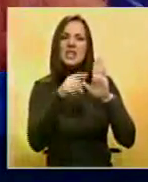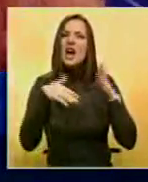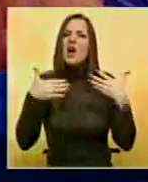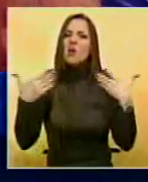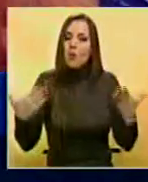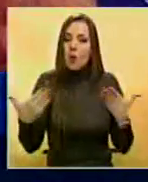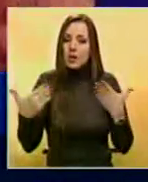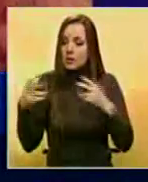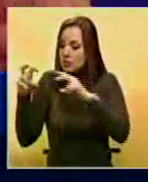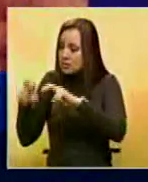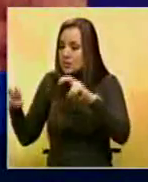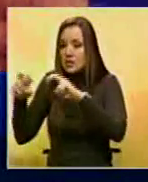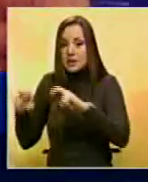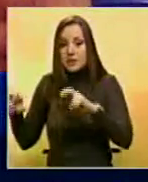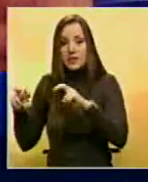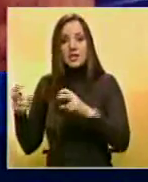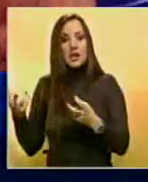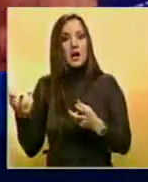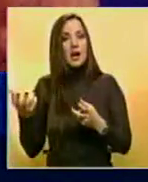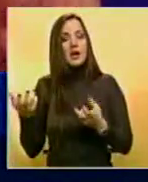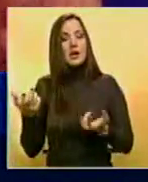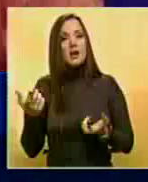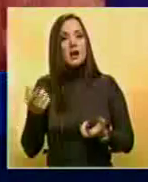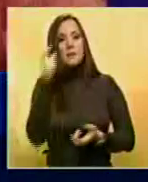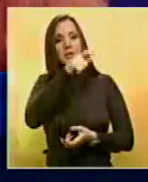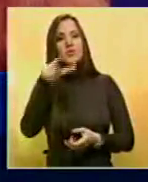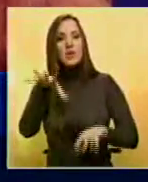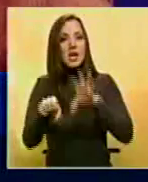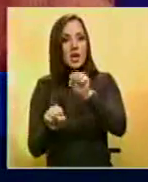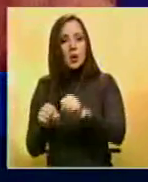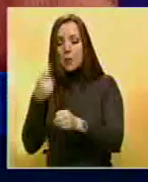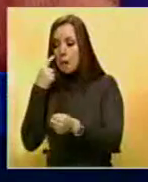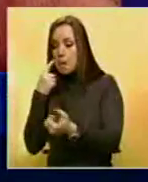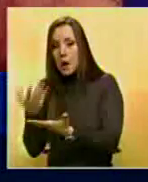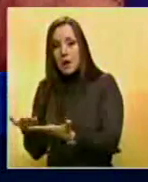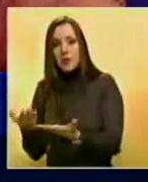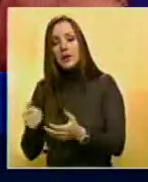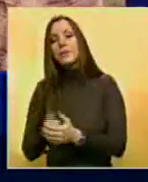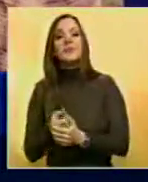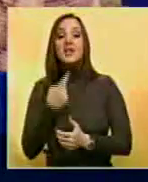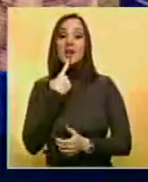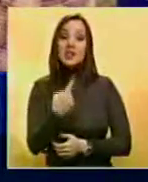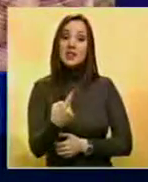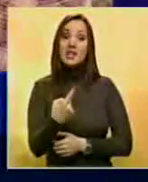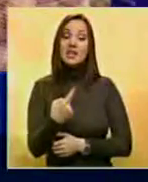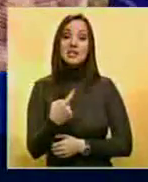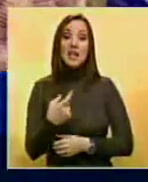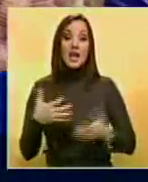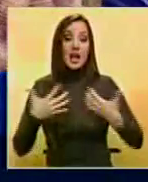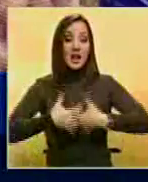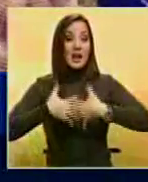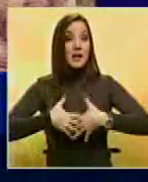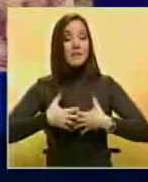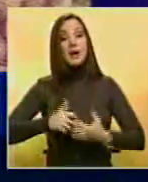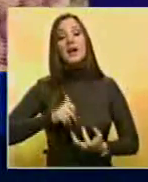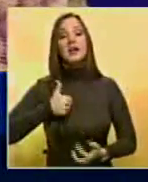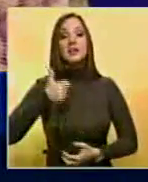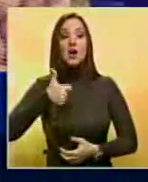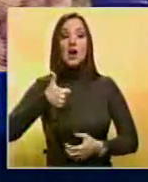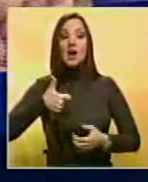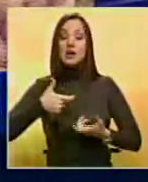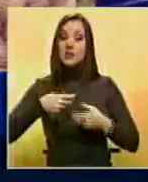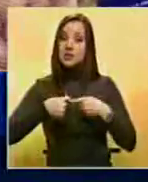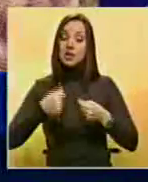examinará el producto por parte de los compradores. Cruz aseguró que la información que maneja la compañía canadiense es que Agropatria